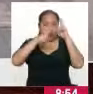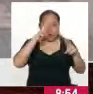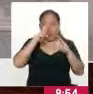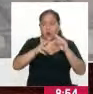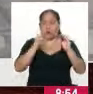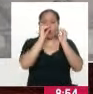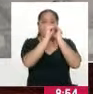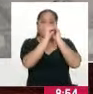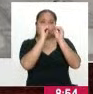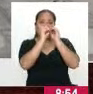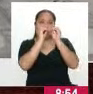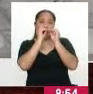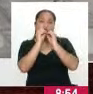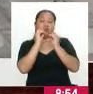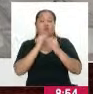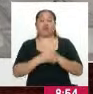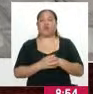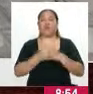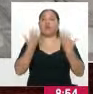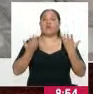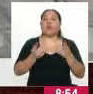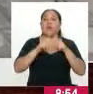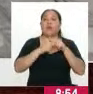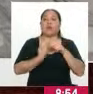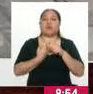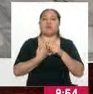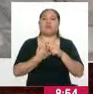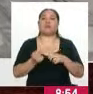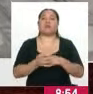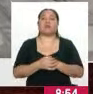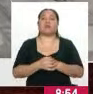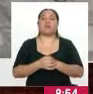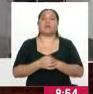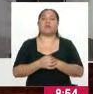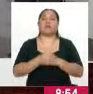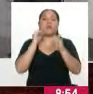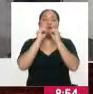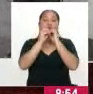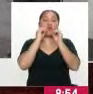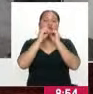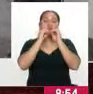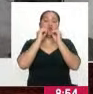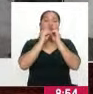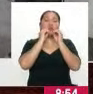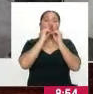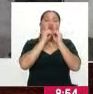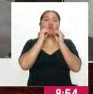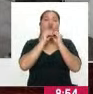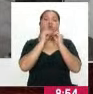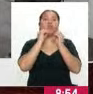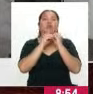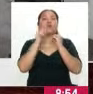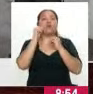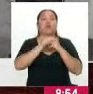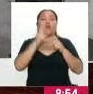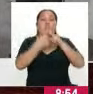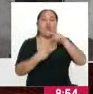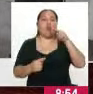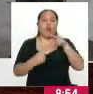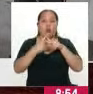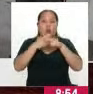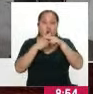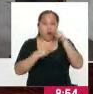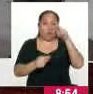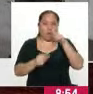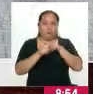alternativa. Entonces, como que empiezan con una carga por recuperar, por una confianza no habida, que